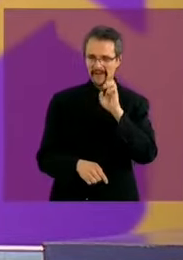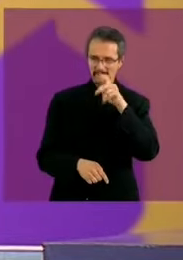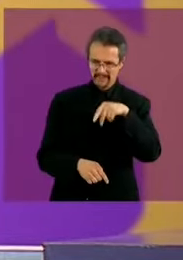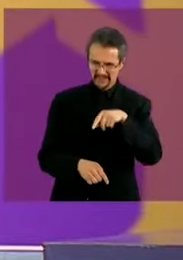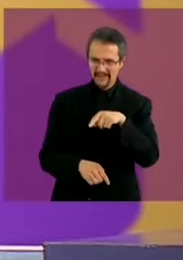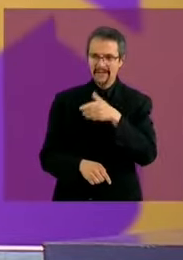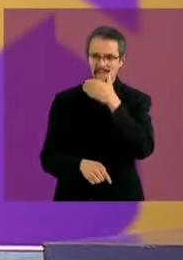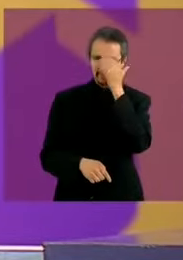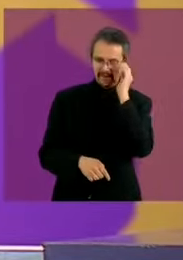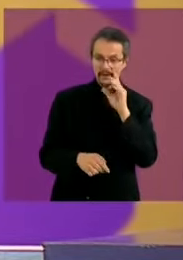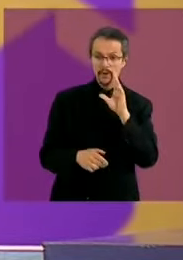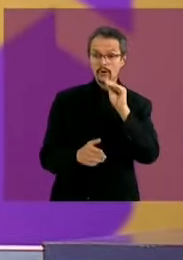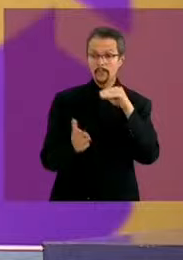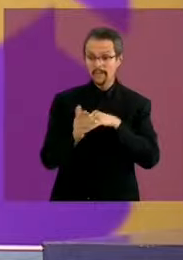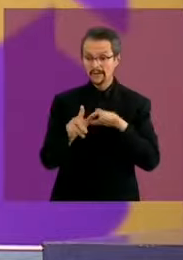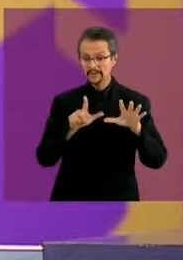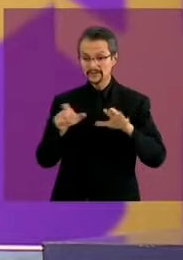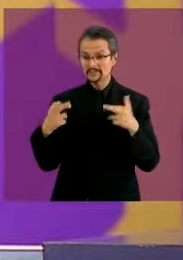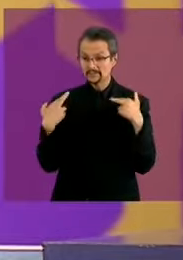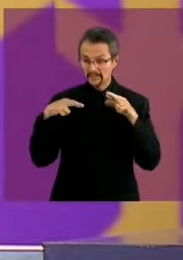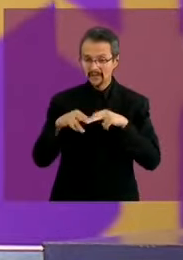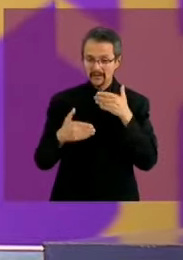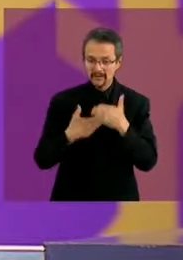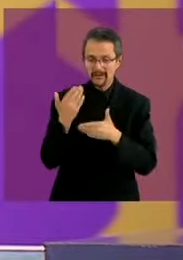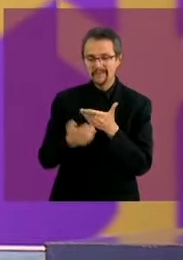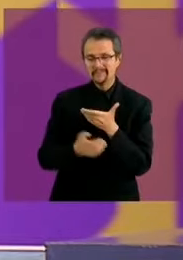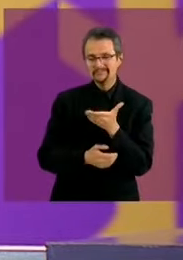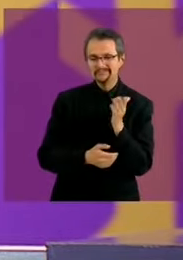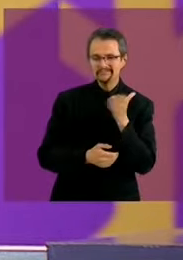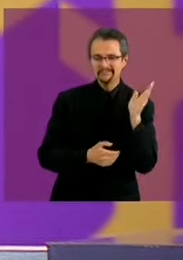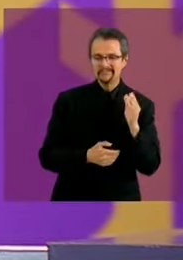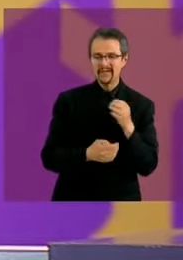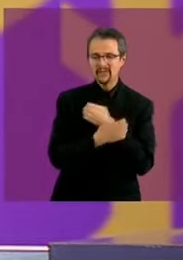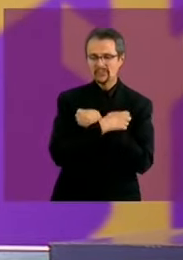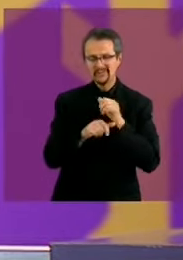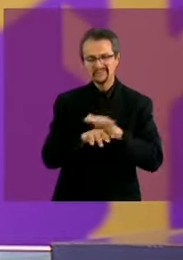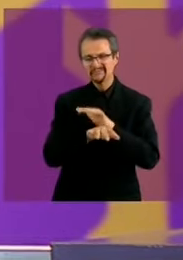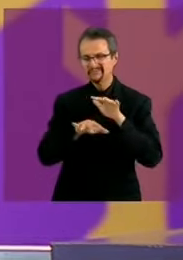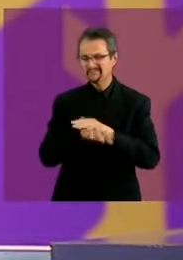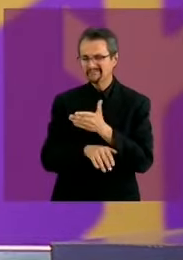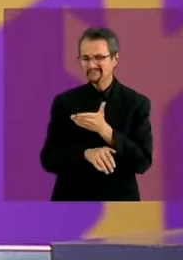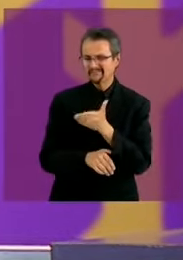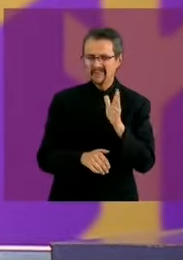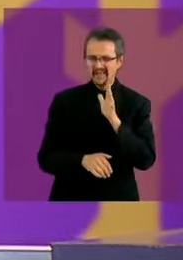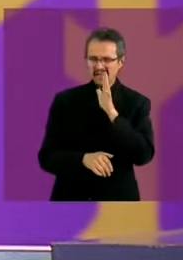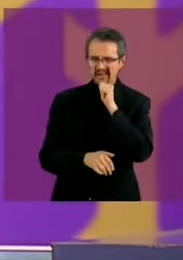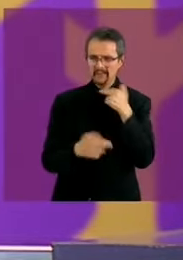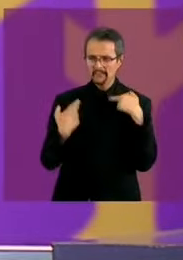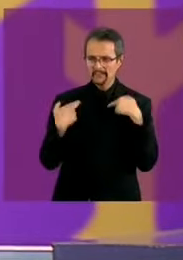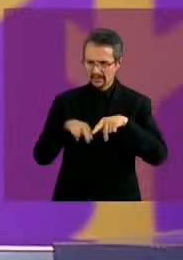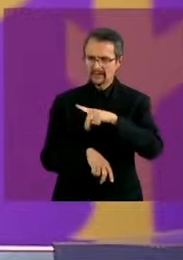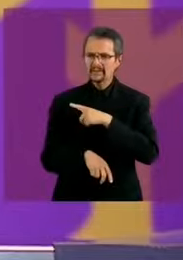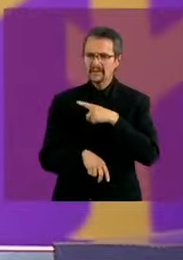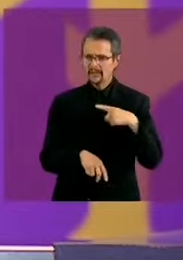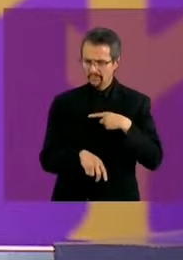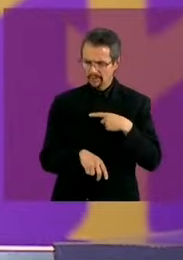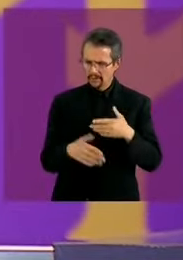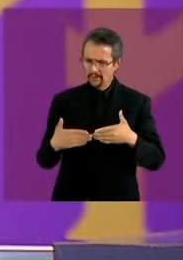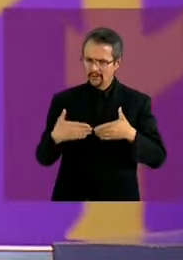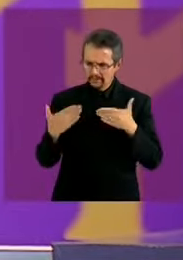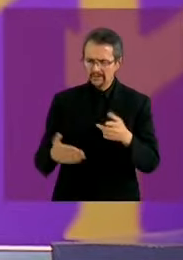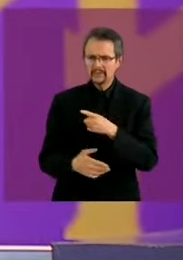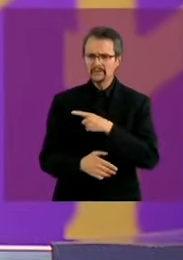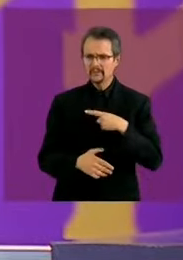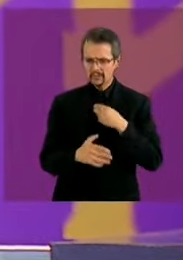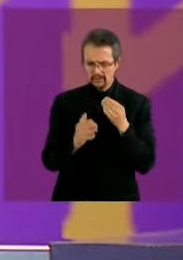.700 maestros fueron despedidos injustamente con la reforma educativa a los maestros hay que creer en ellos hay que capacitar junto a ellos